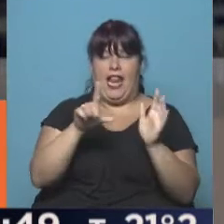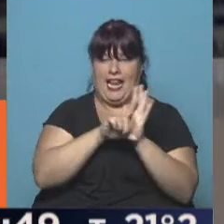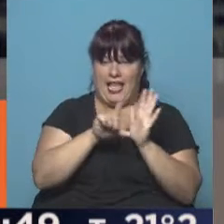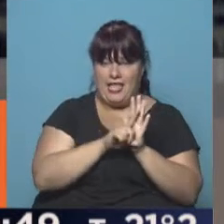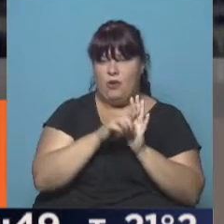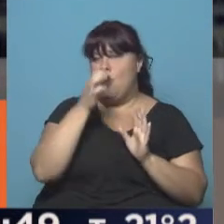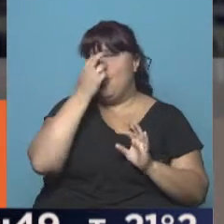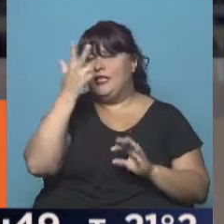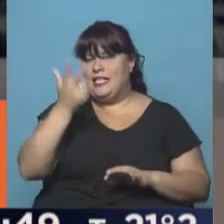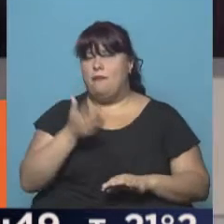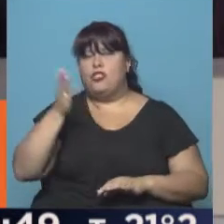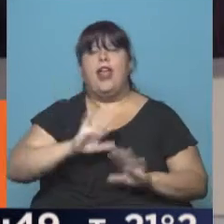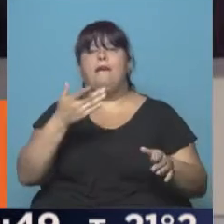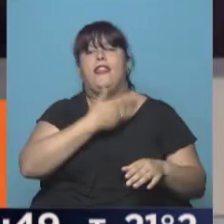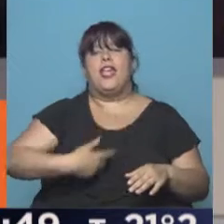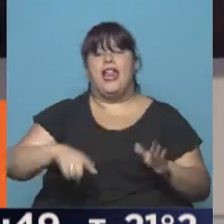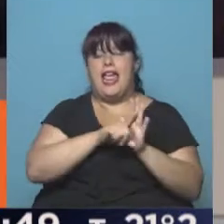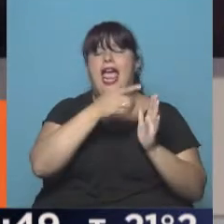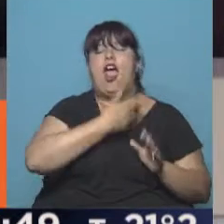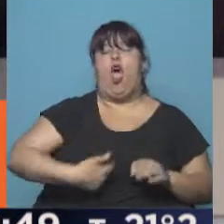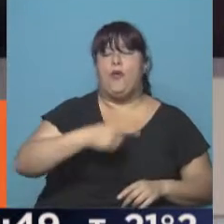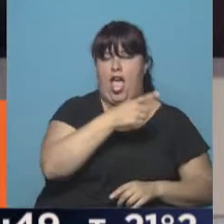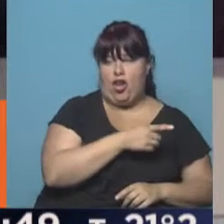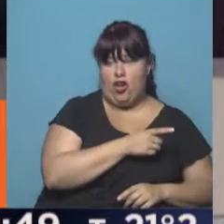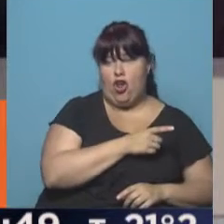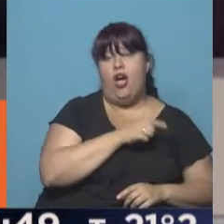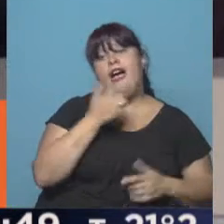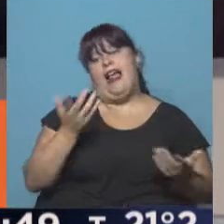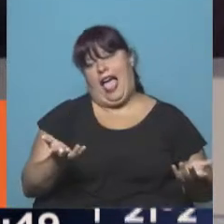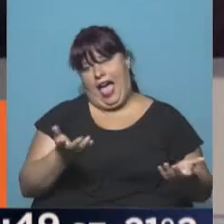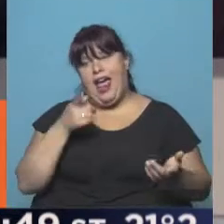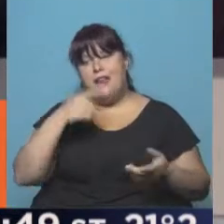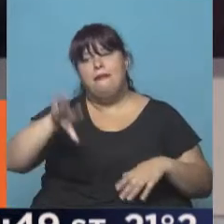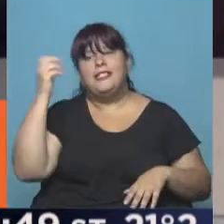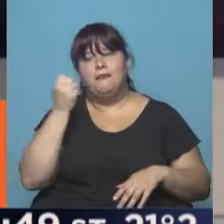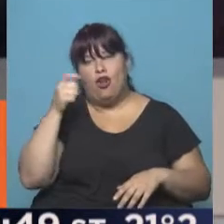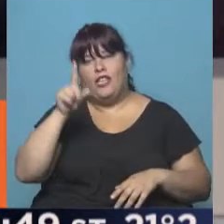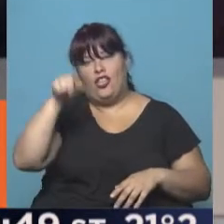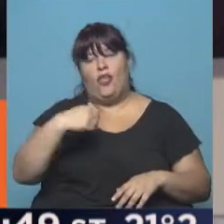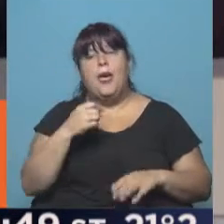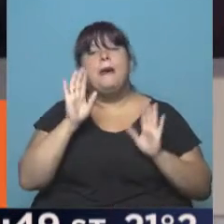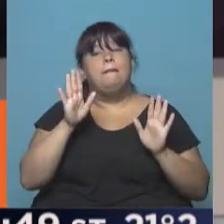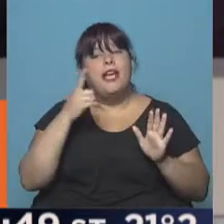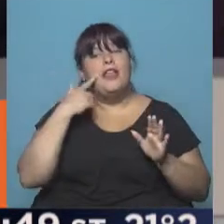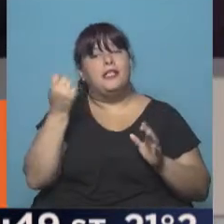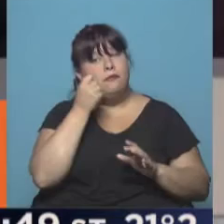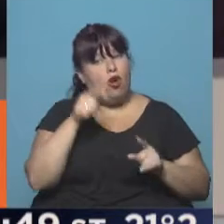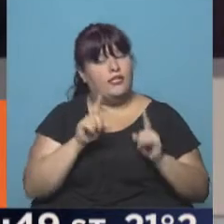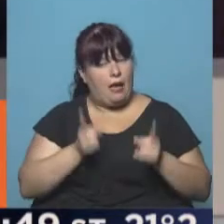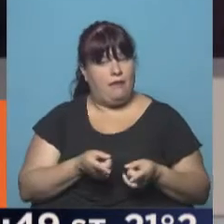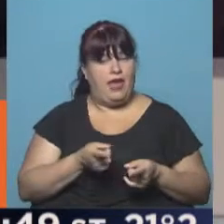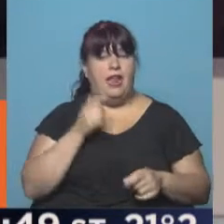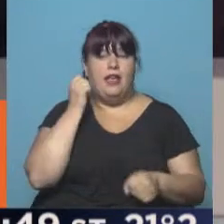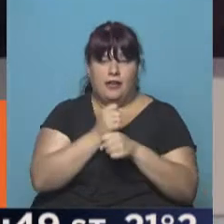Apenas el 23% vino del Poder Ejecutivo. Obviamente, de las elecciones más importantes vinieron de ahí, pero hay que resaltar eso, ¿no?